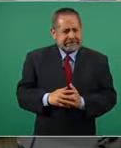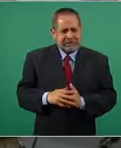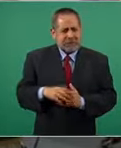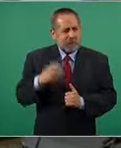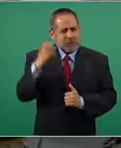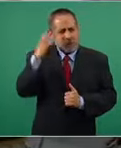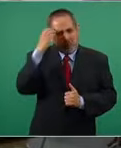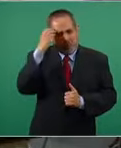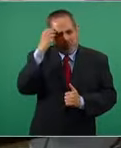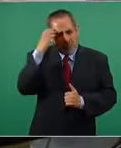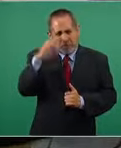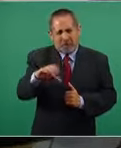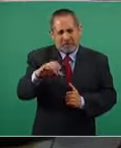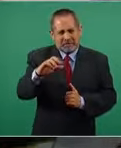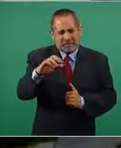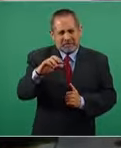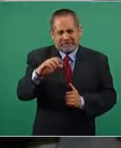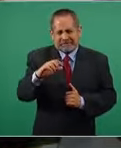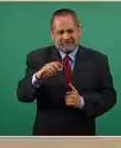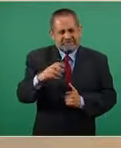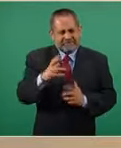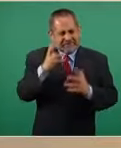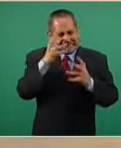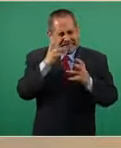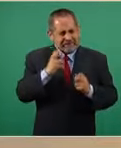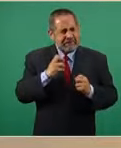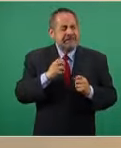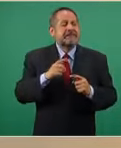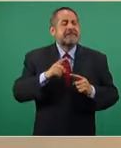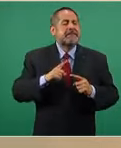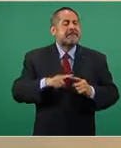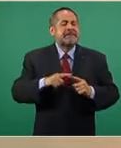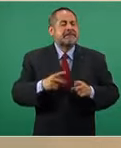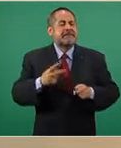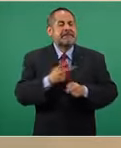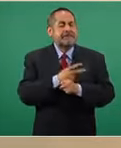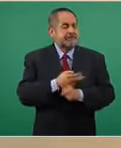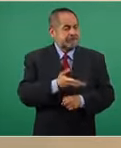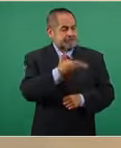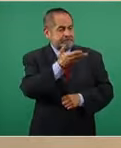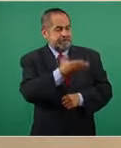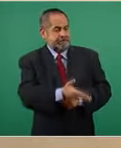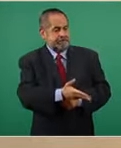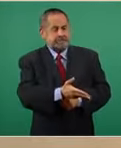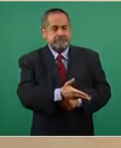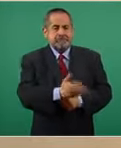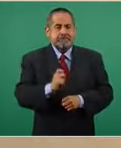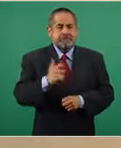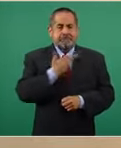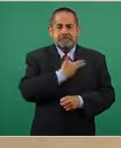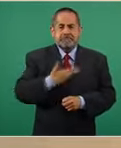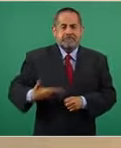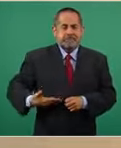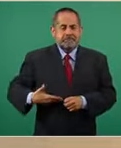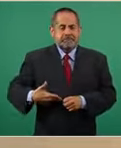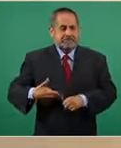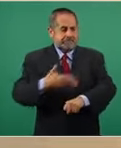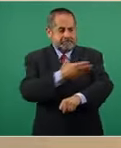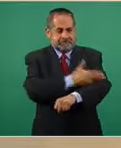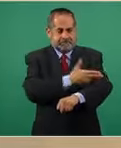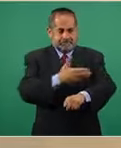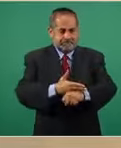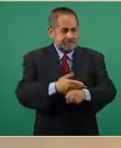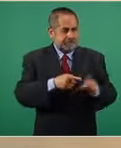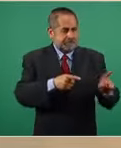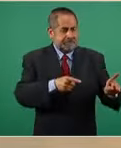cometido por déspotas y tiranos en contra del presidente Francisco I.